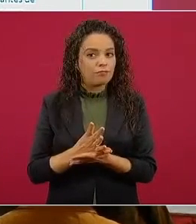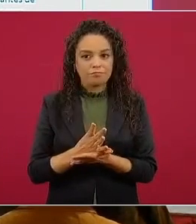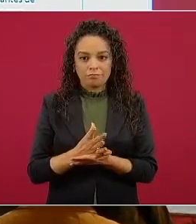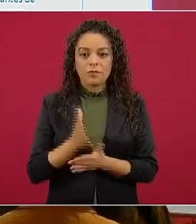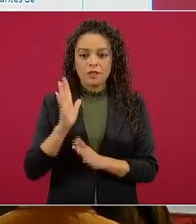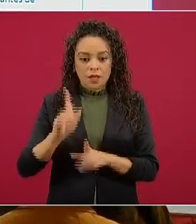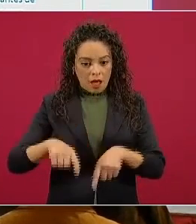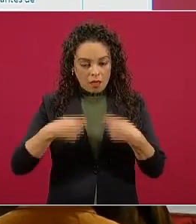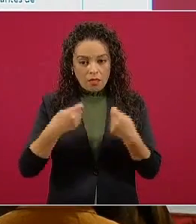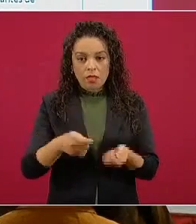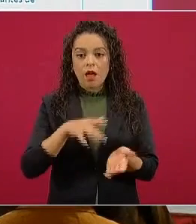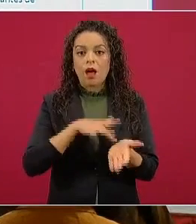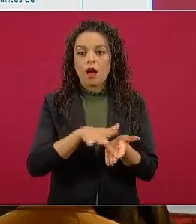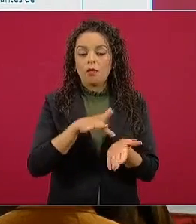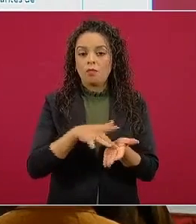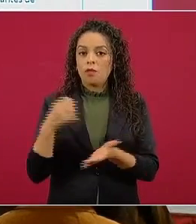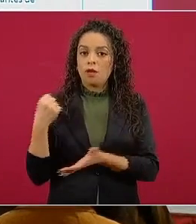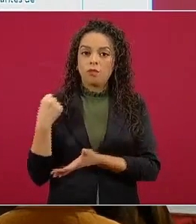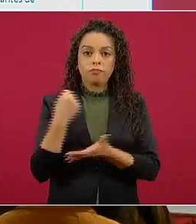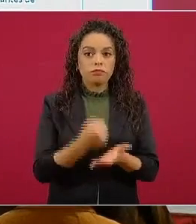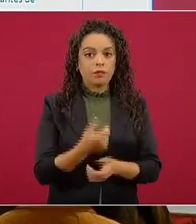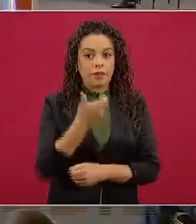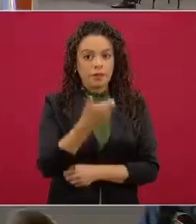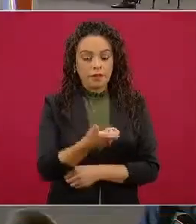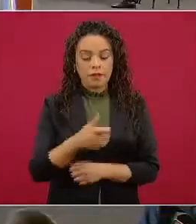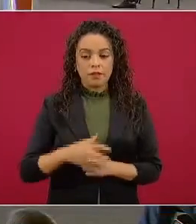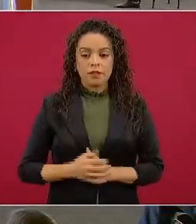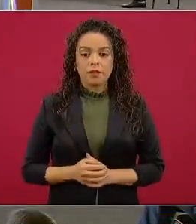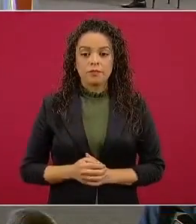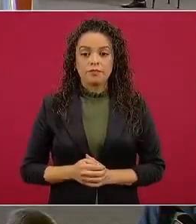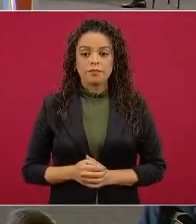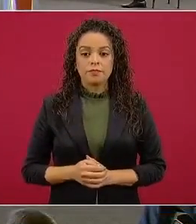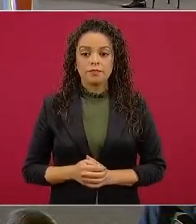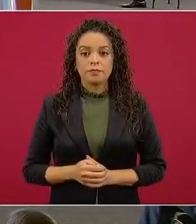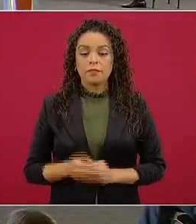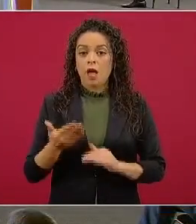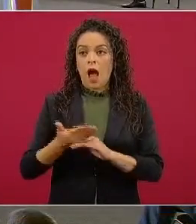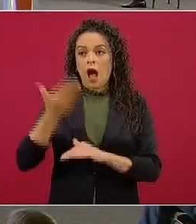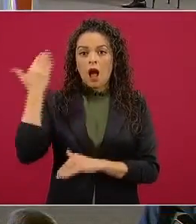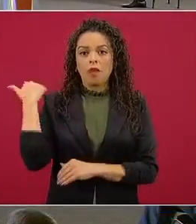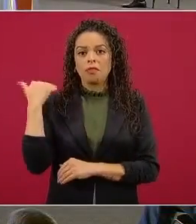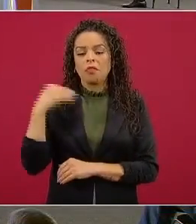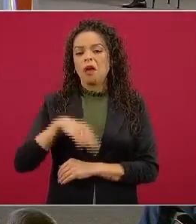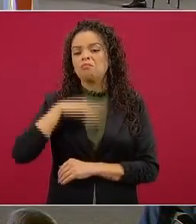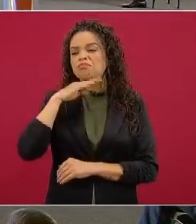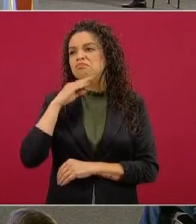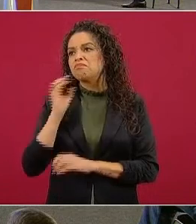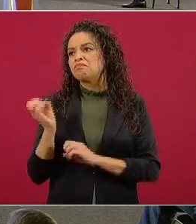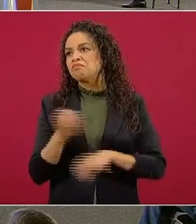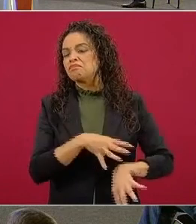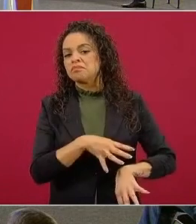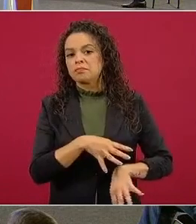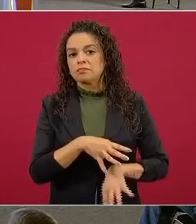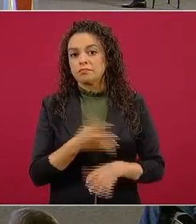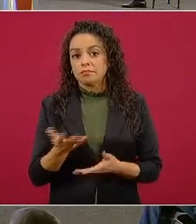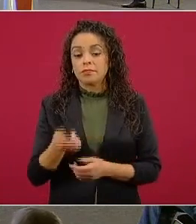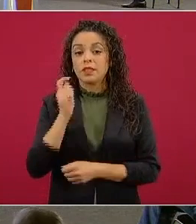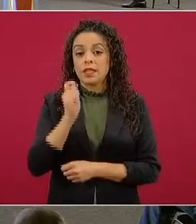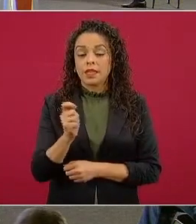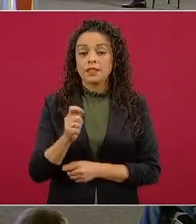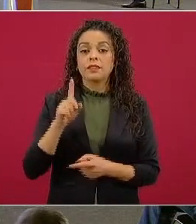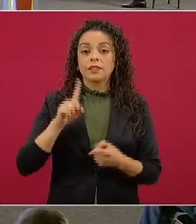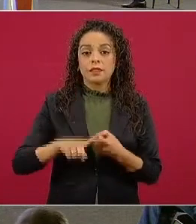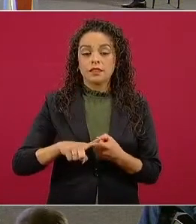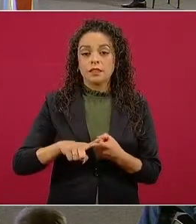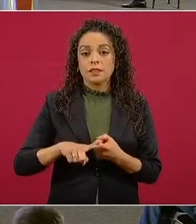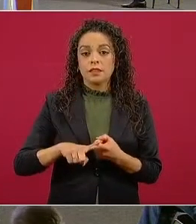apoyo, que no eran tomados en cuenta, cañeros y productores